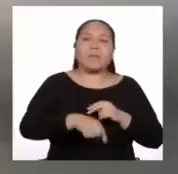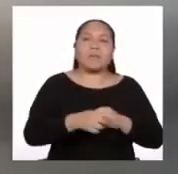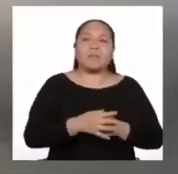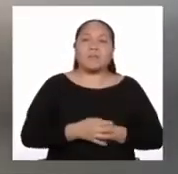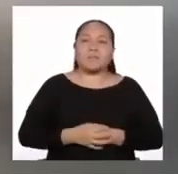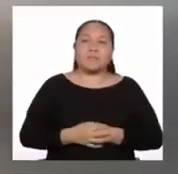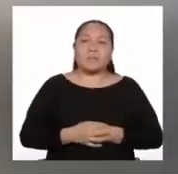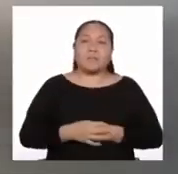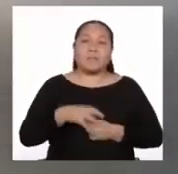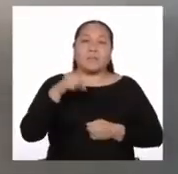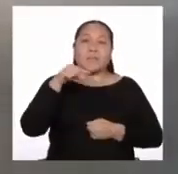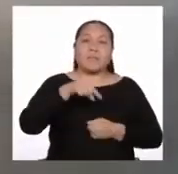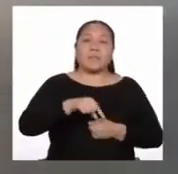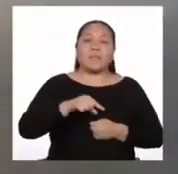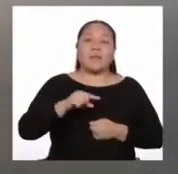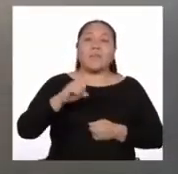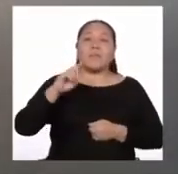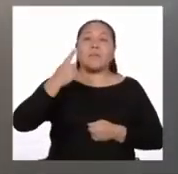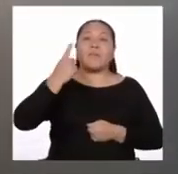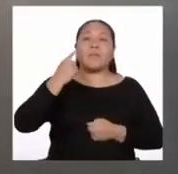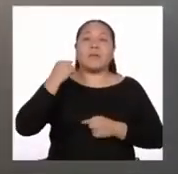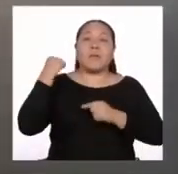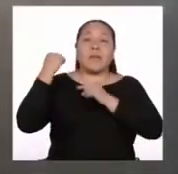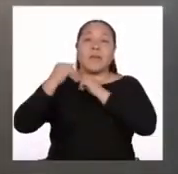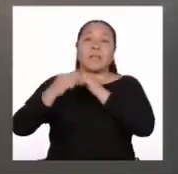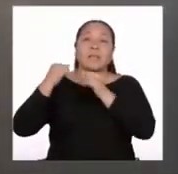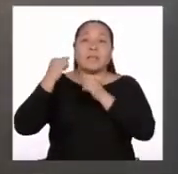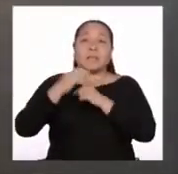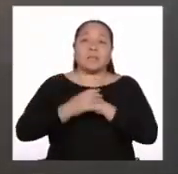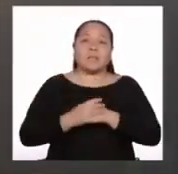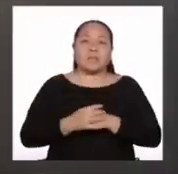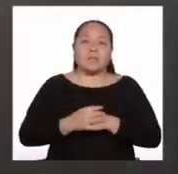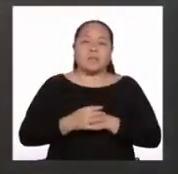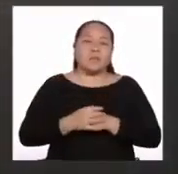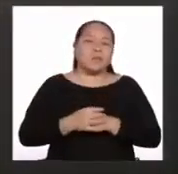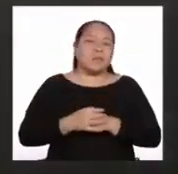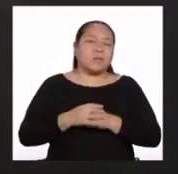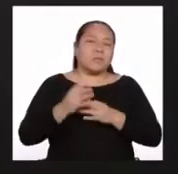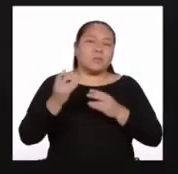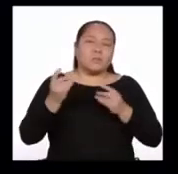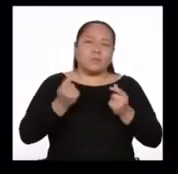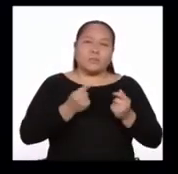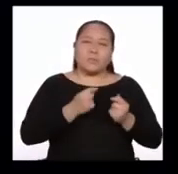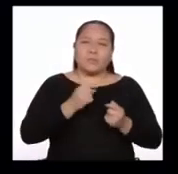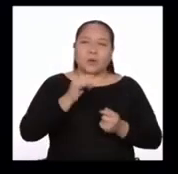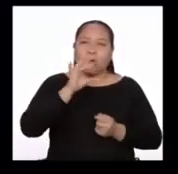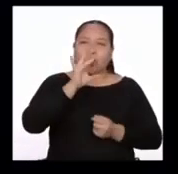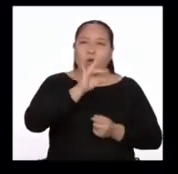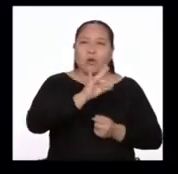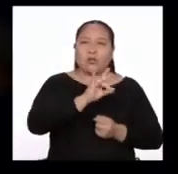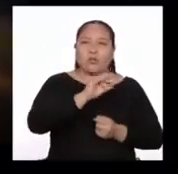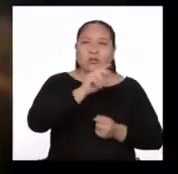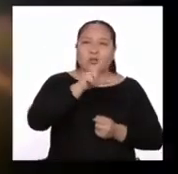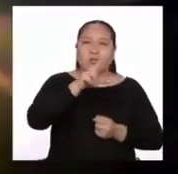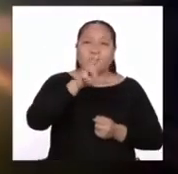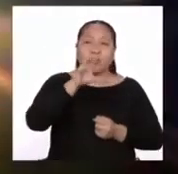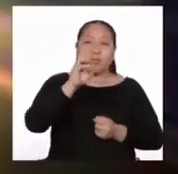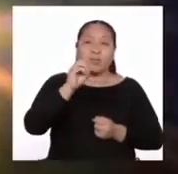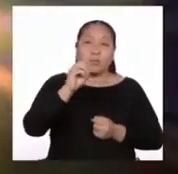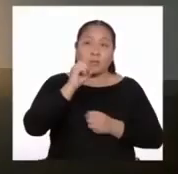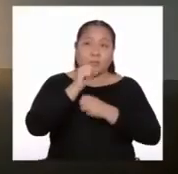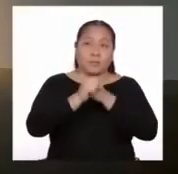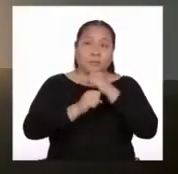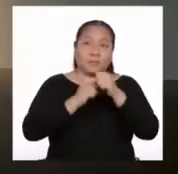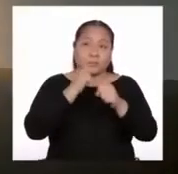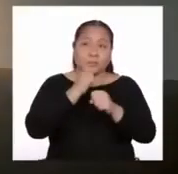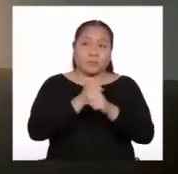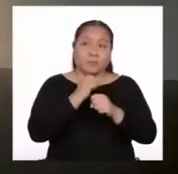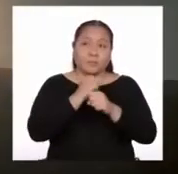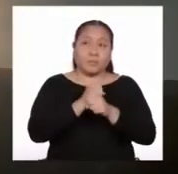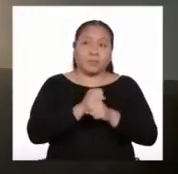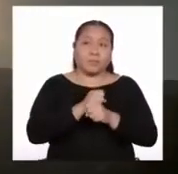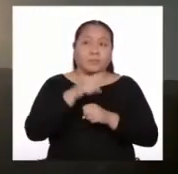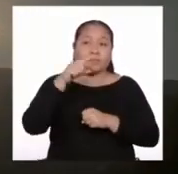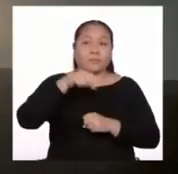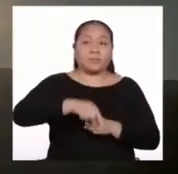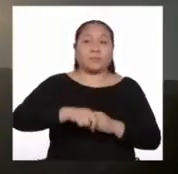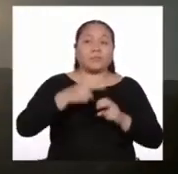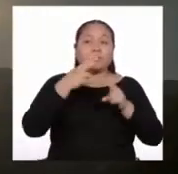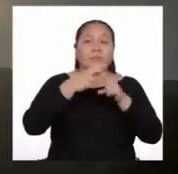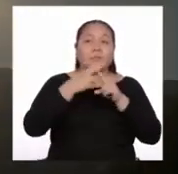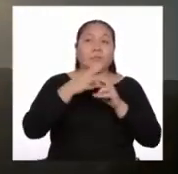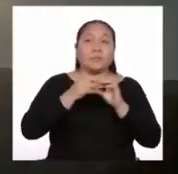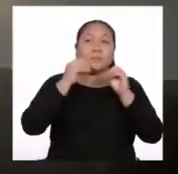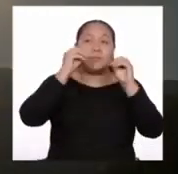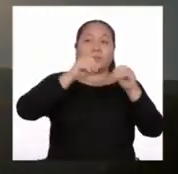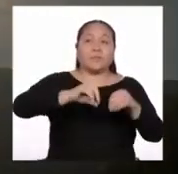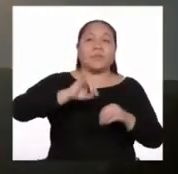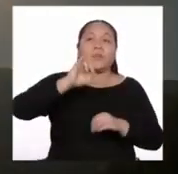Esta generación primera duraron y multiplicaron pocos años, 830 años en este mundo nuevo llamado Indias, a los cuales